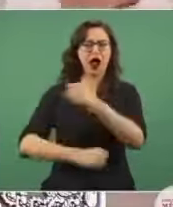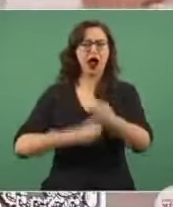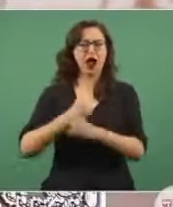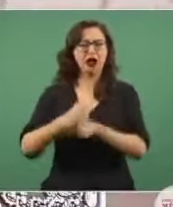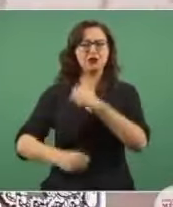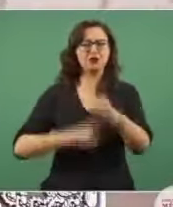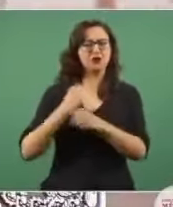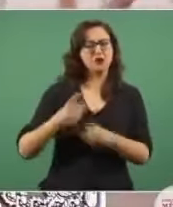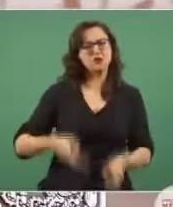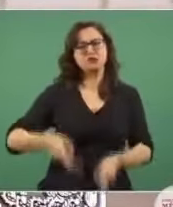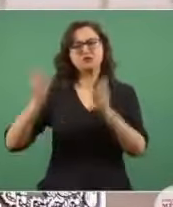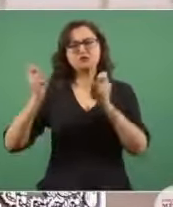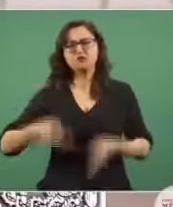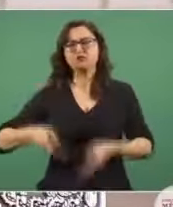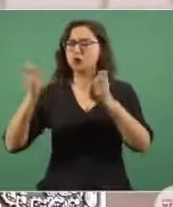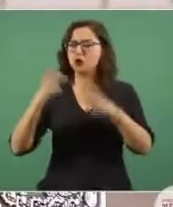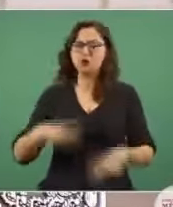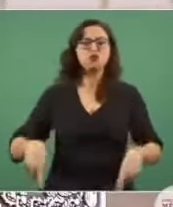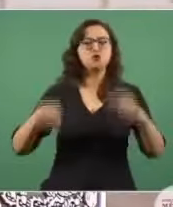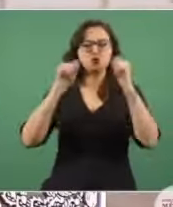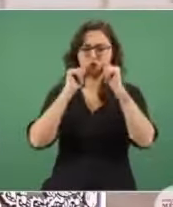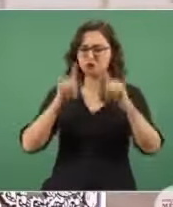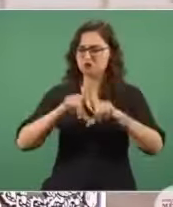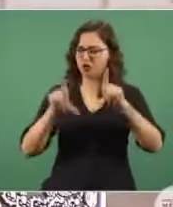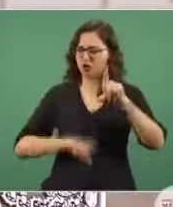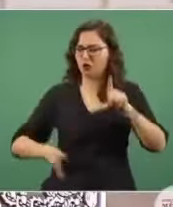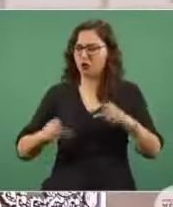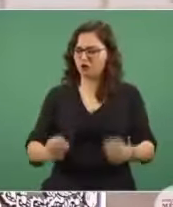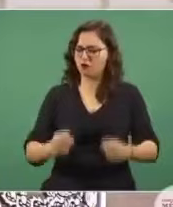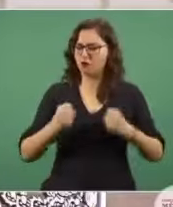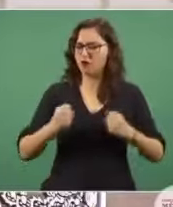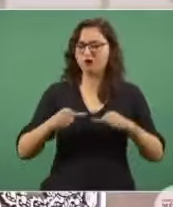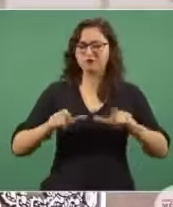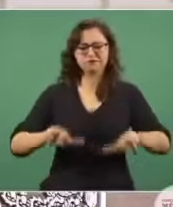Y vivimos en una circunstancia también muy favorable.